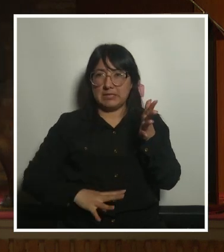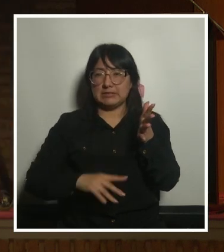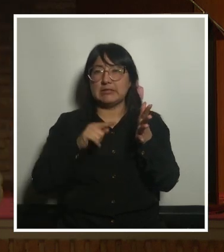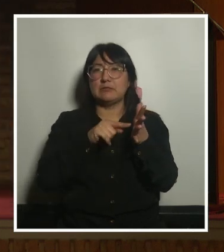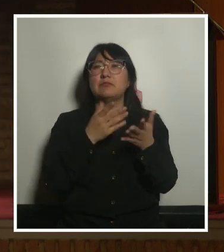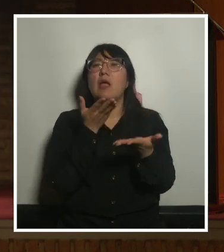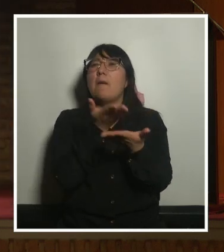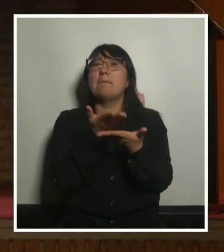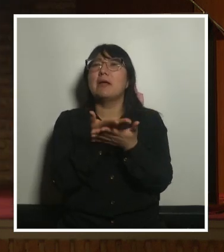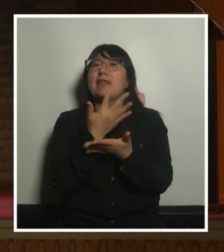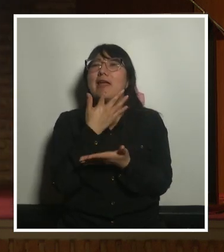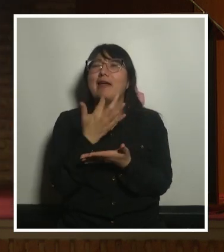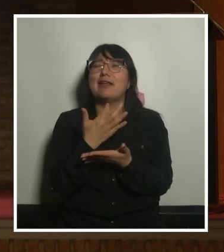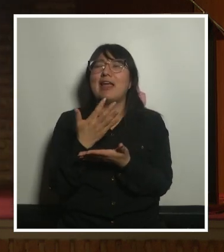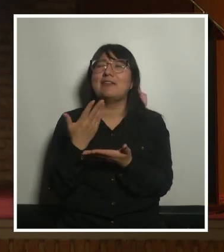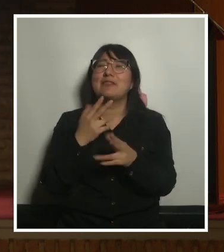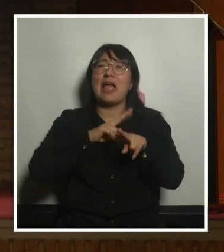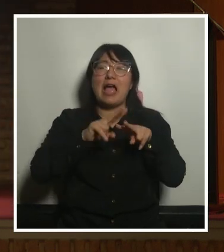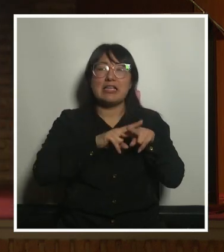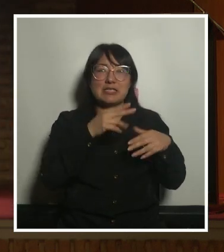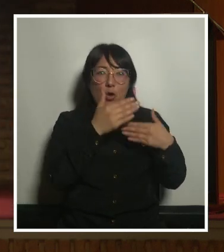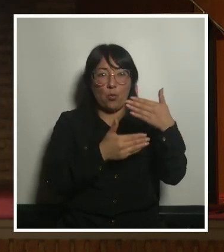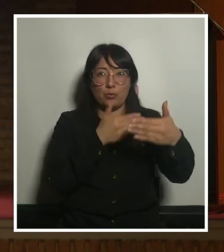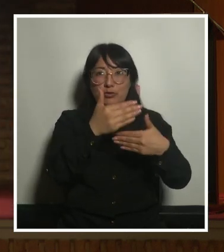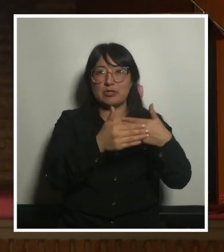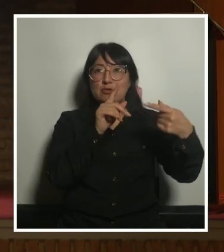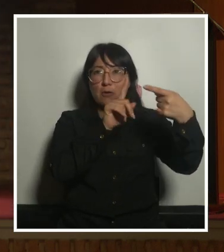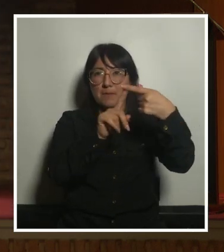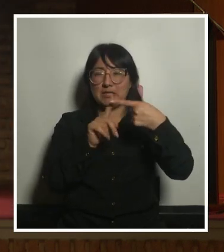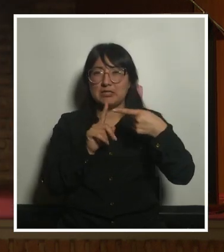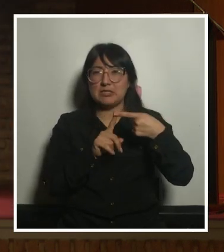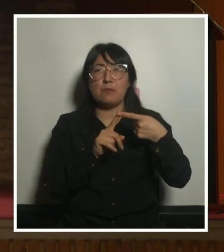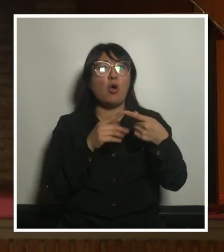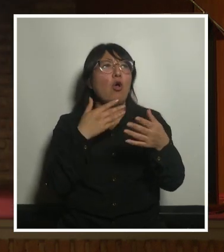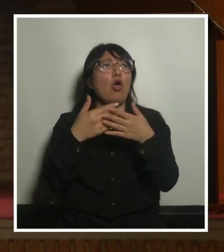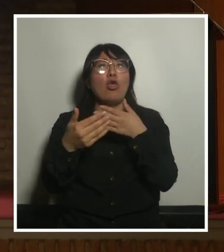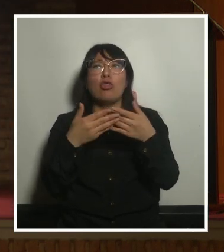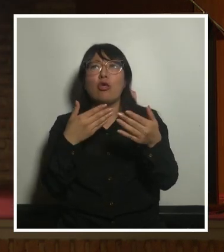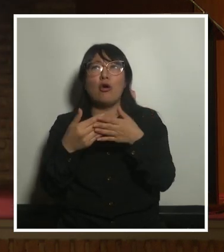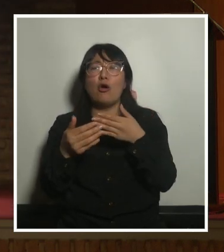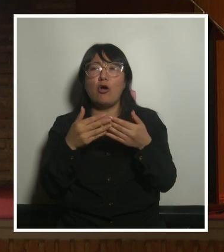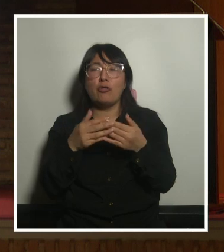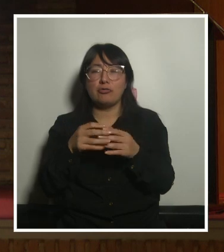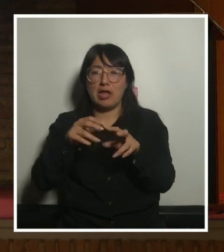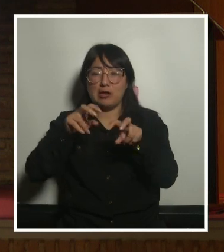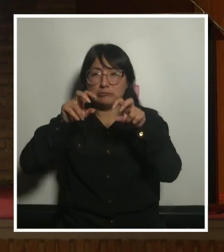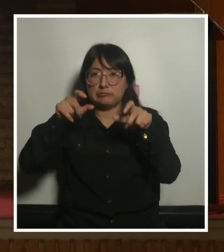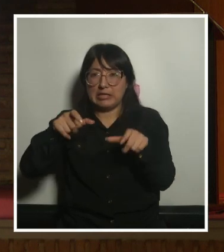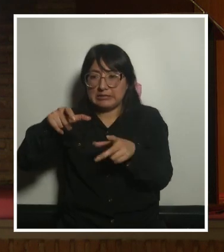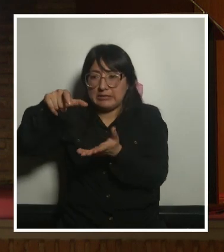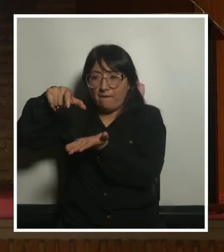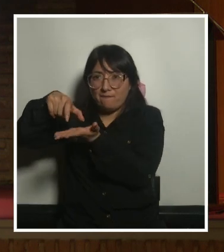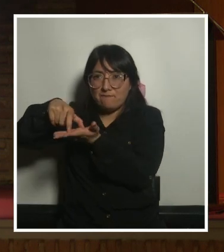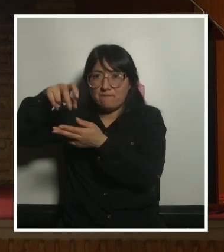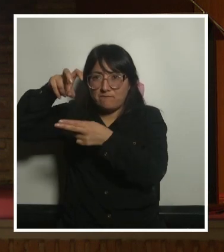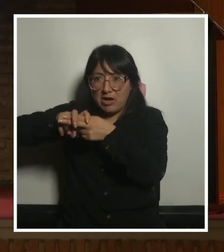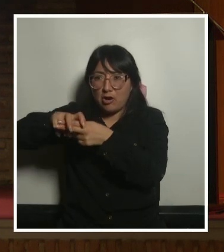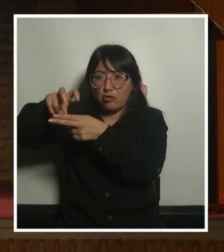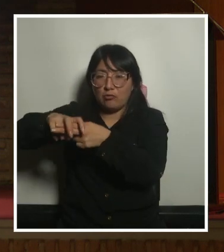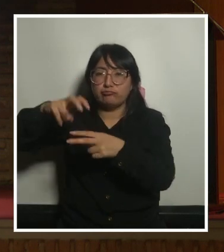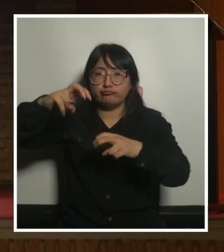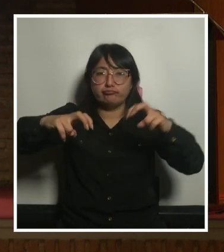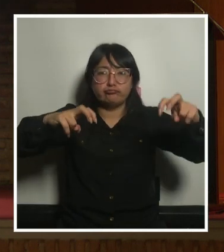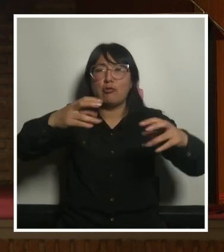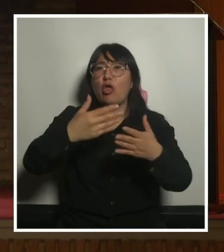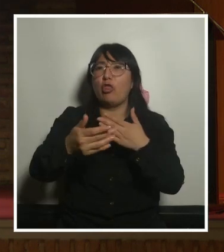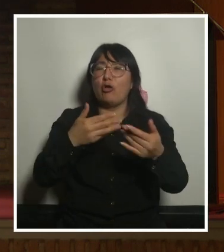pedían era bueno hacer un proceso participativo sobre dónde colocar los bancos en el distrito es un proyecto muy